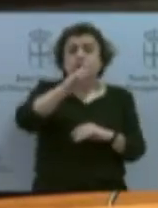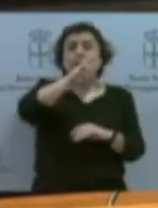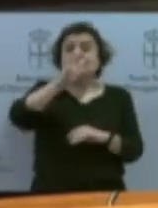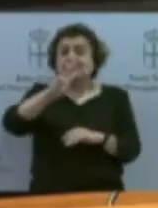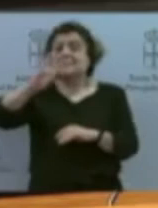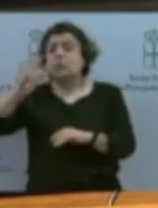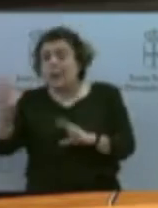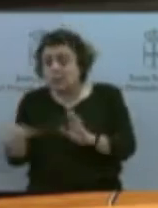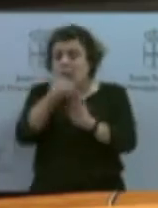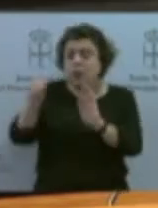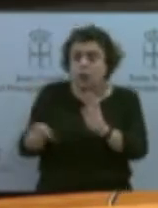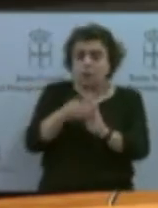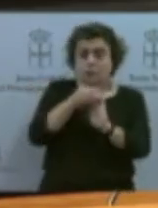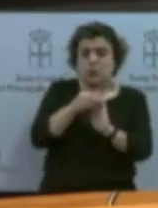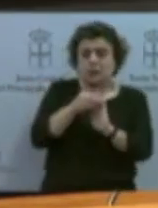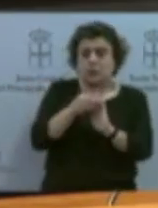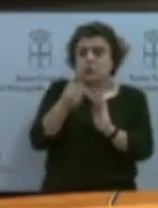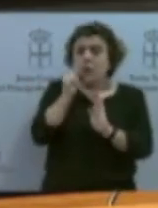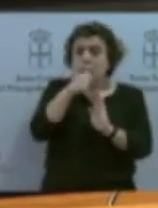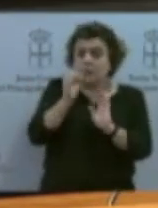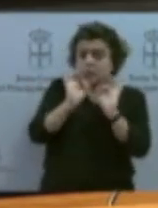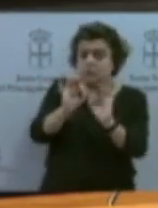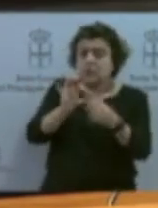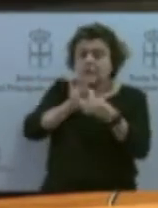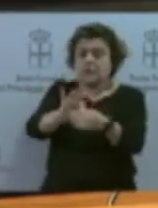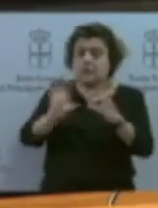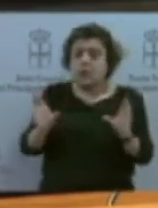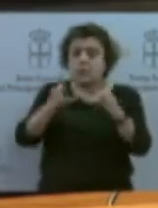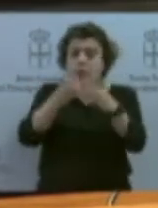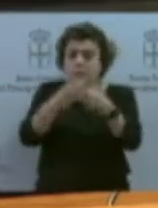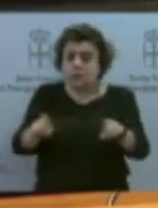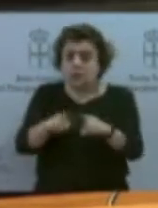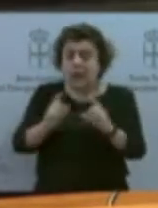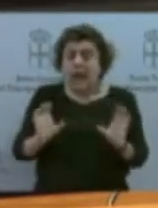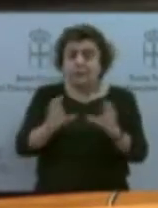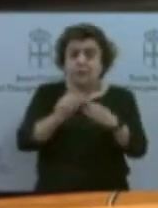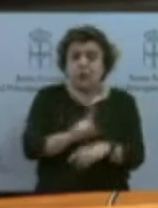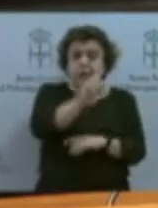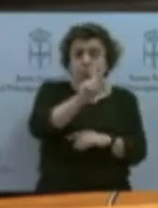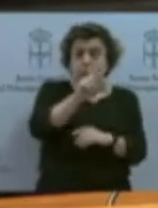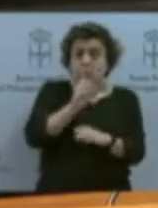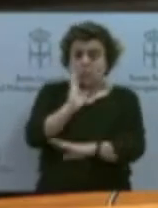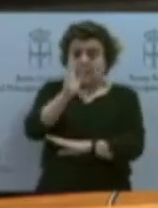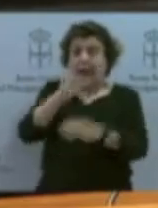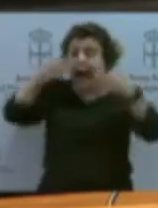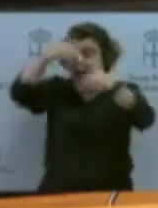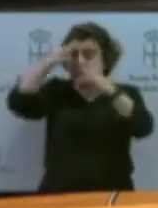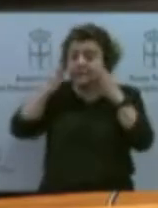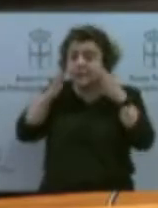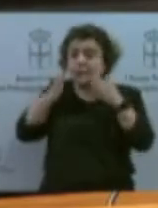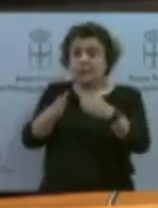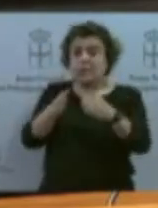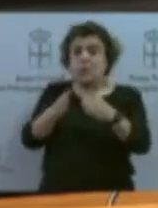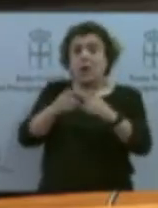en el relativo a los orquestes, en el bloque 1 de destinatarios de la convocatoria, en atención, precisamente, al alto grado de afección que la pandemia está